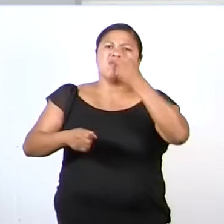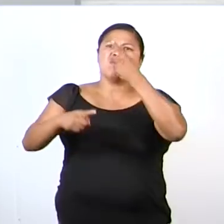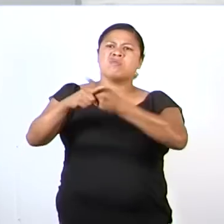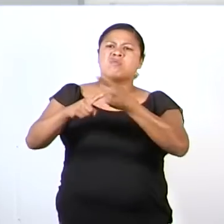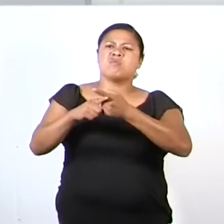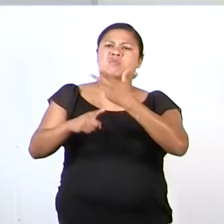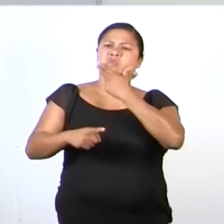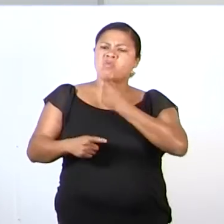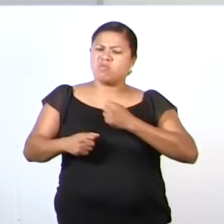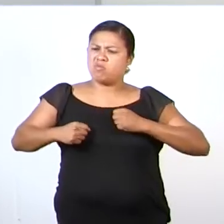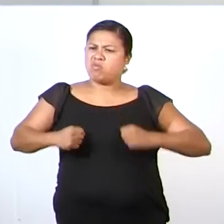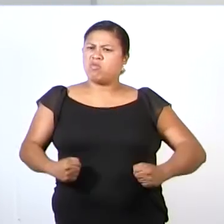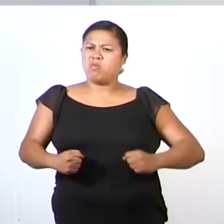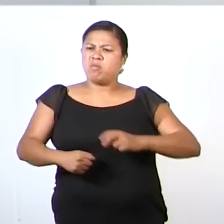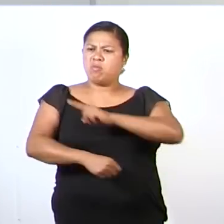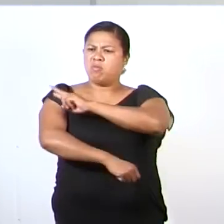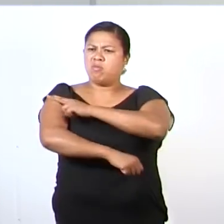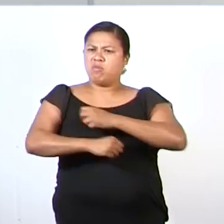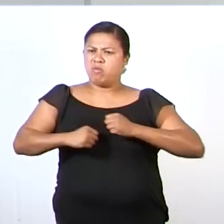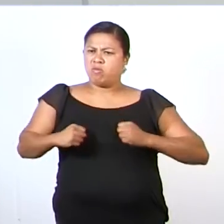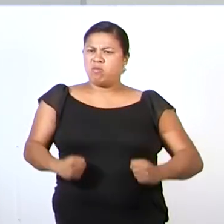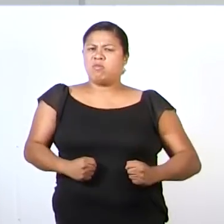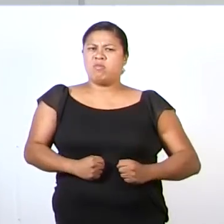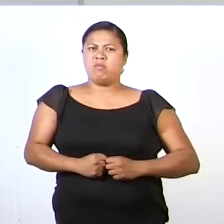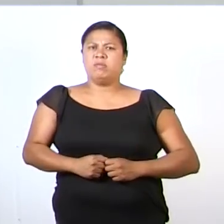son los marineros más valientes?